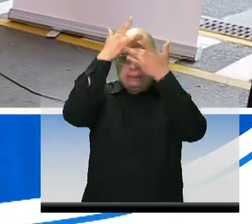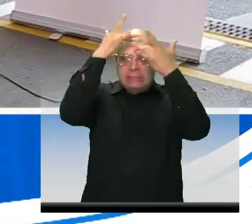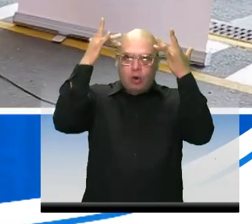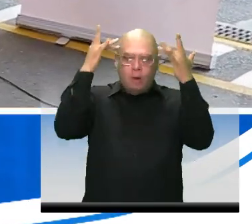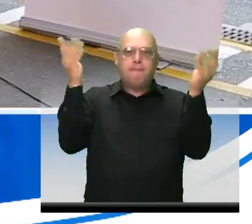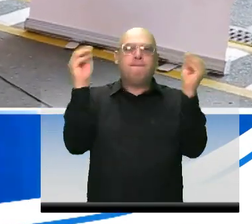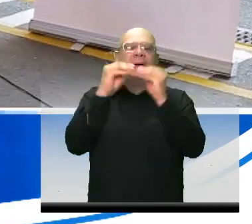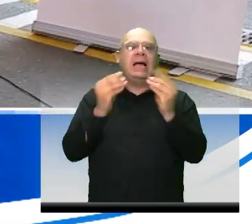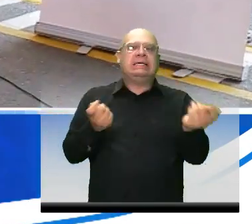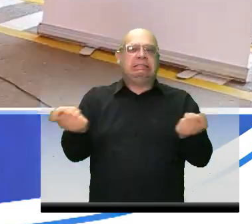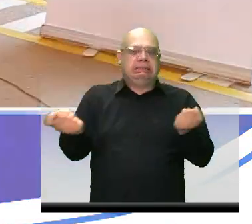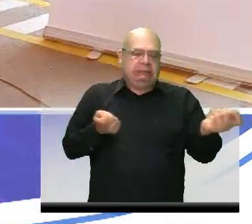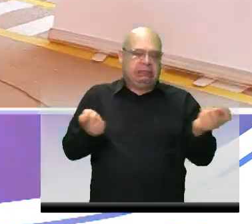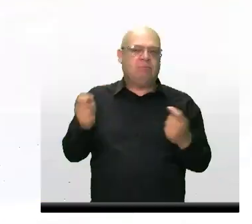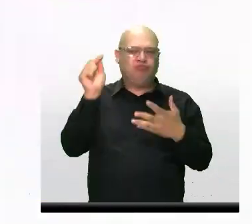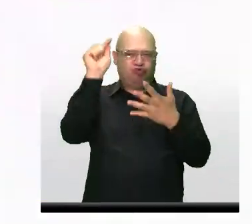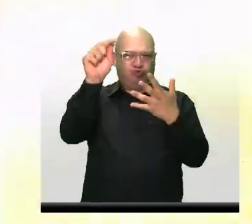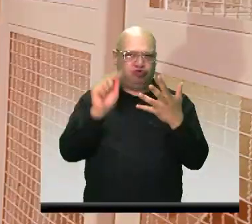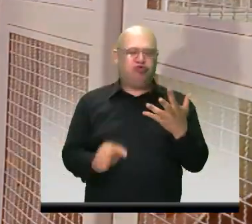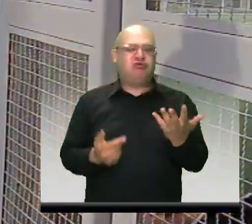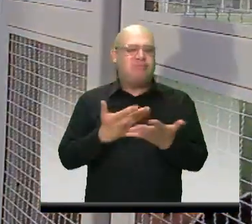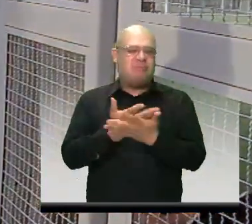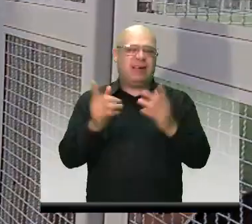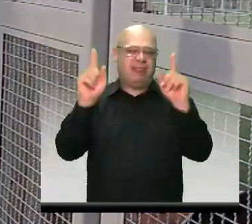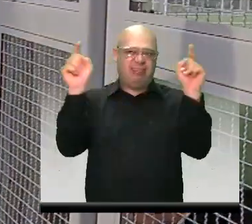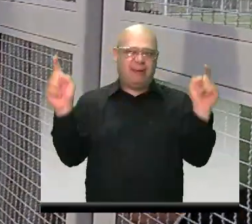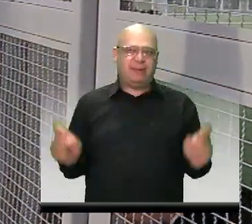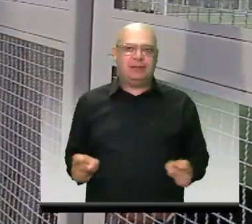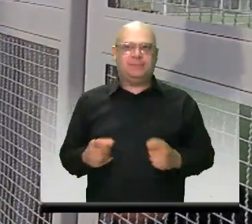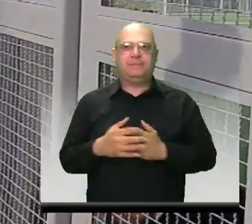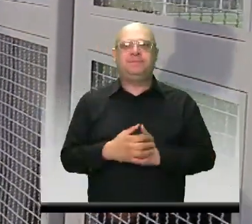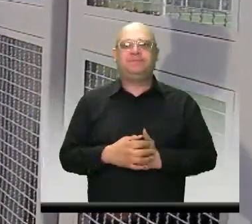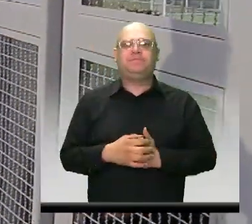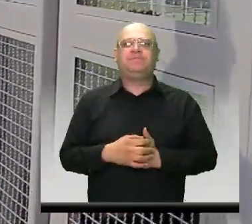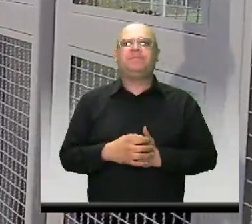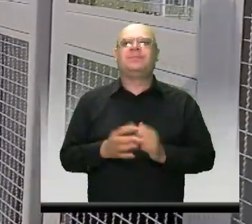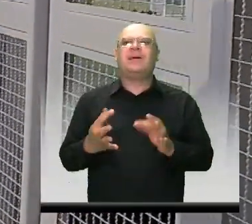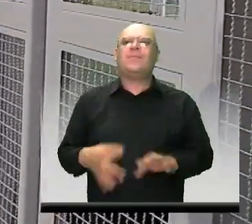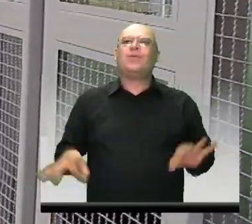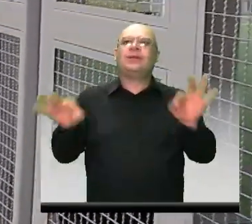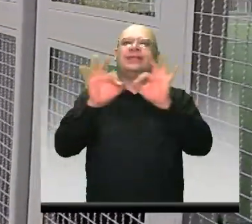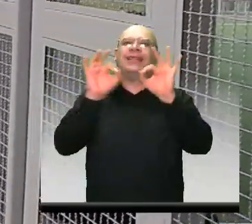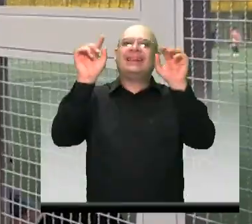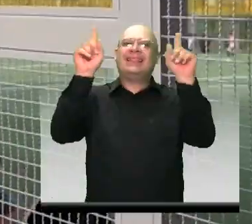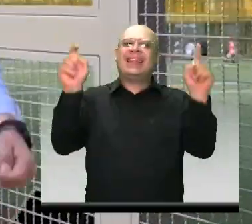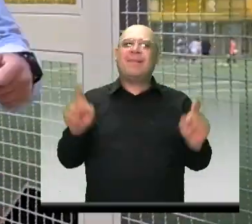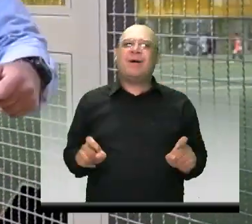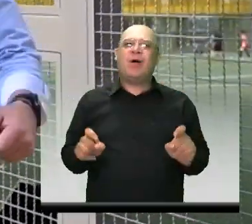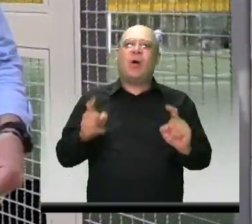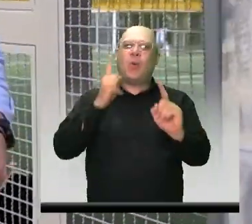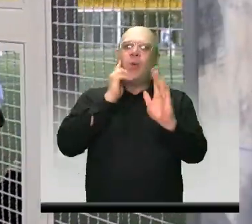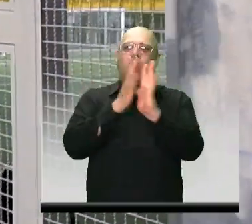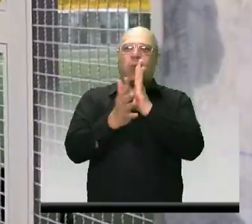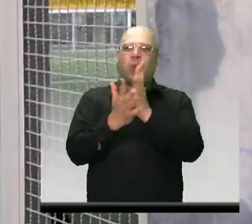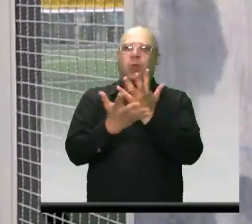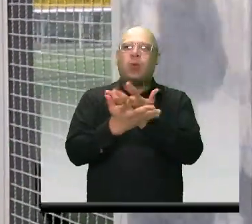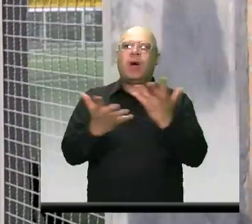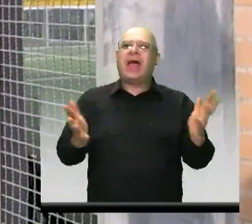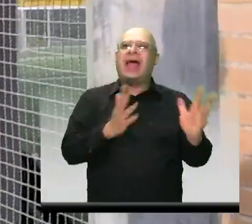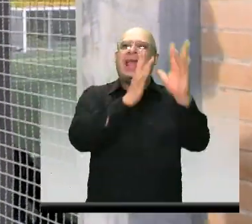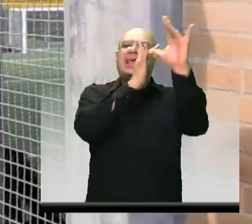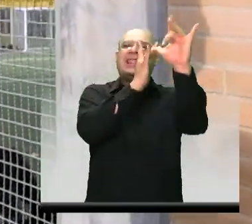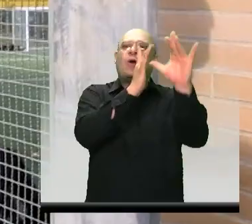estamos teniendo, y muchos otros temas, alcalde. Andrés, un tema importante. No puede faltar en este programa. Itagüí tiene sus